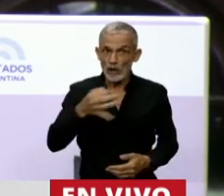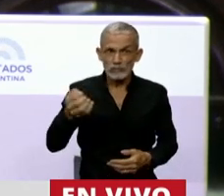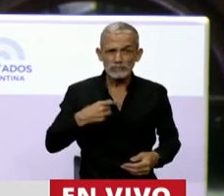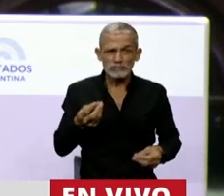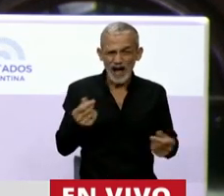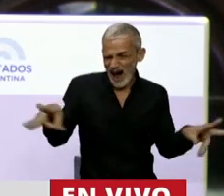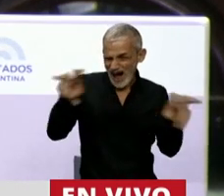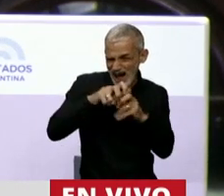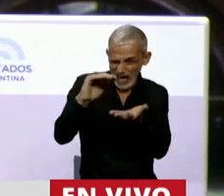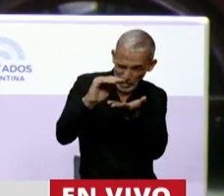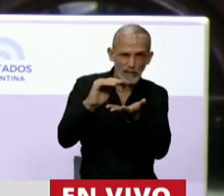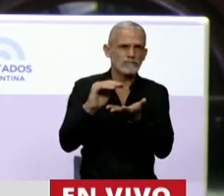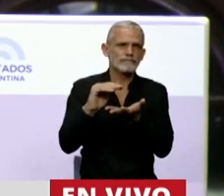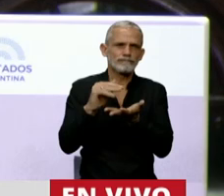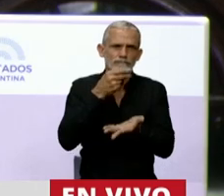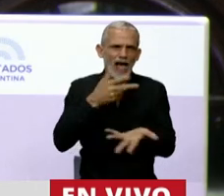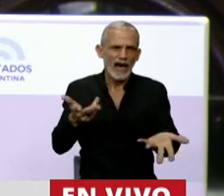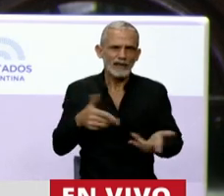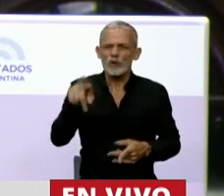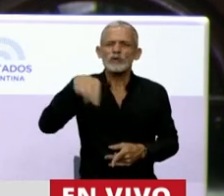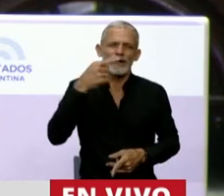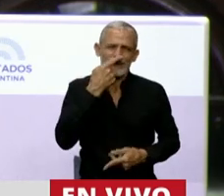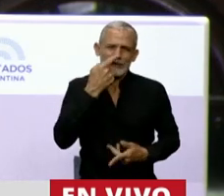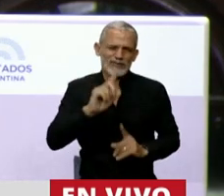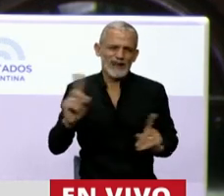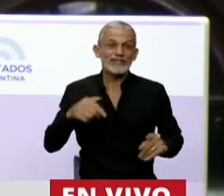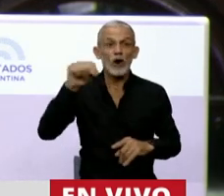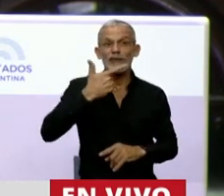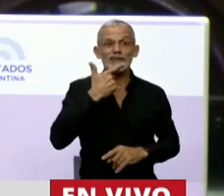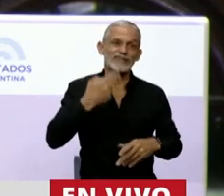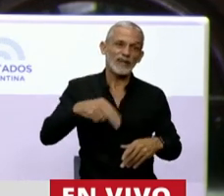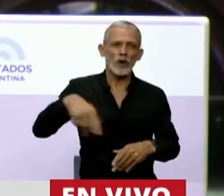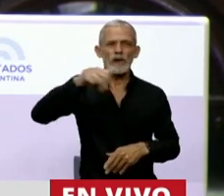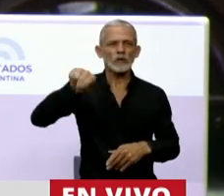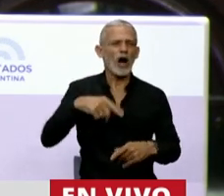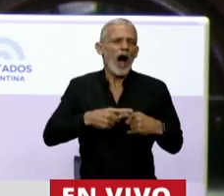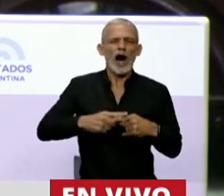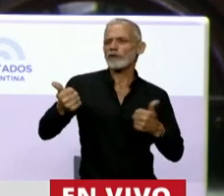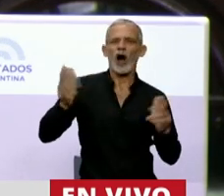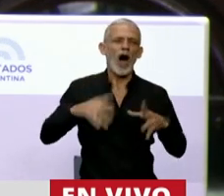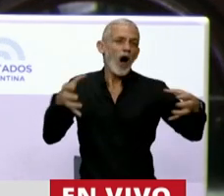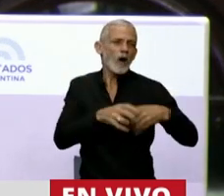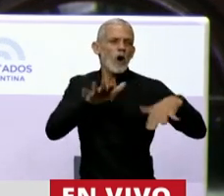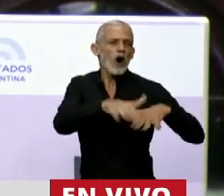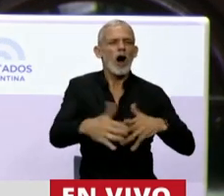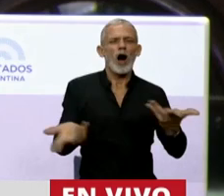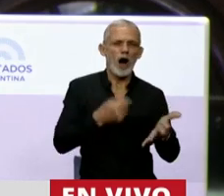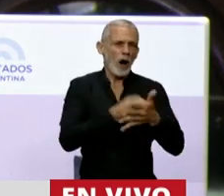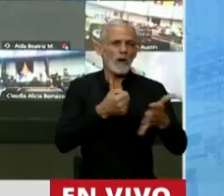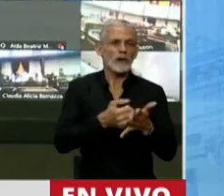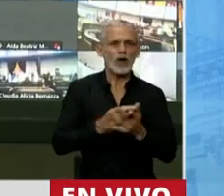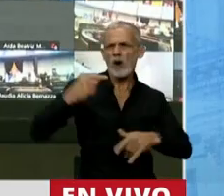a recaudar una moneda pero eso a ustedes no les interesa. Lo cierto es que hoy el 17 de noviembre ustedes van a festejar con la militancia con un discurso